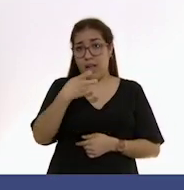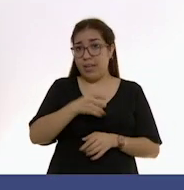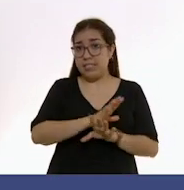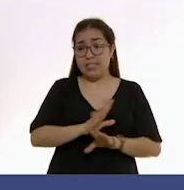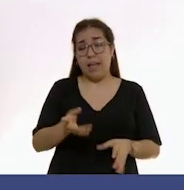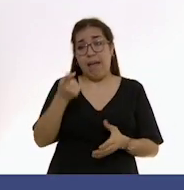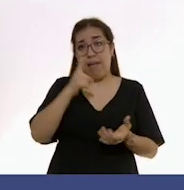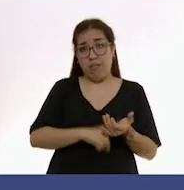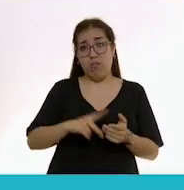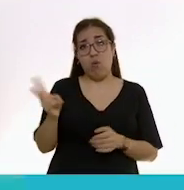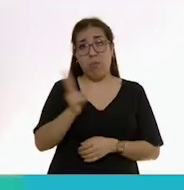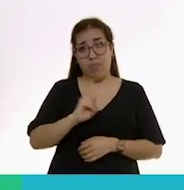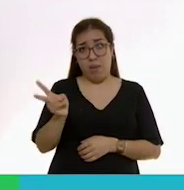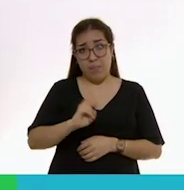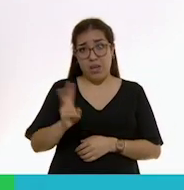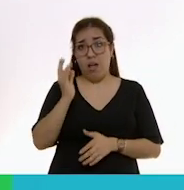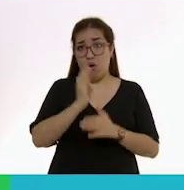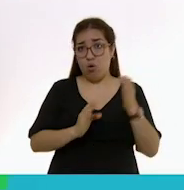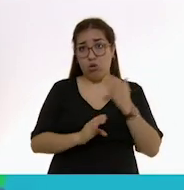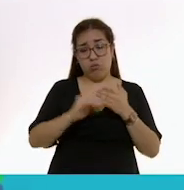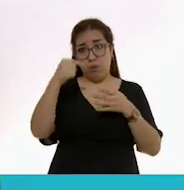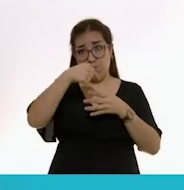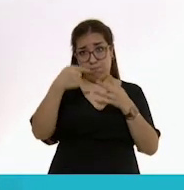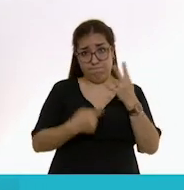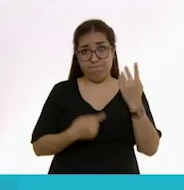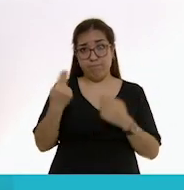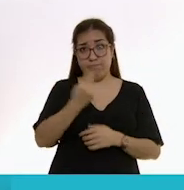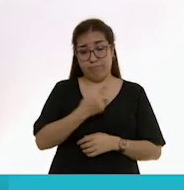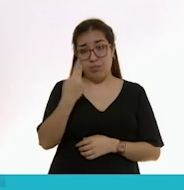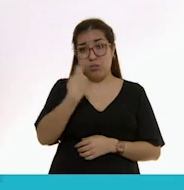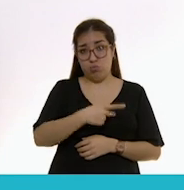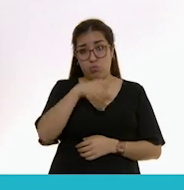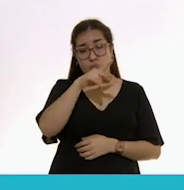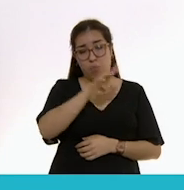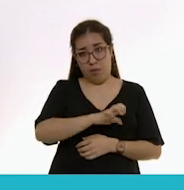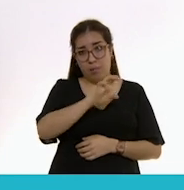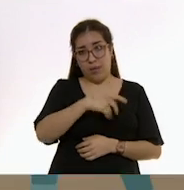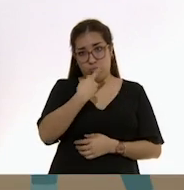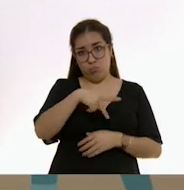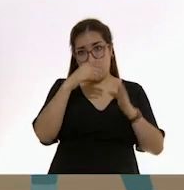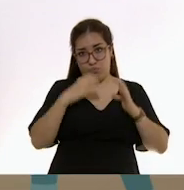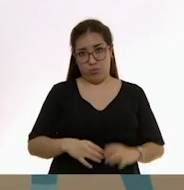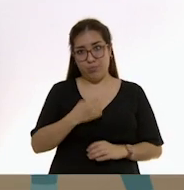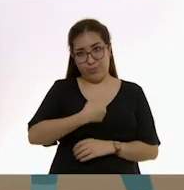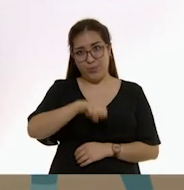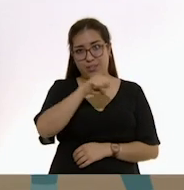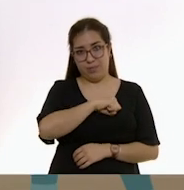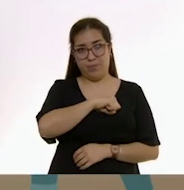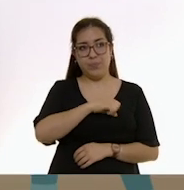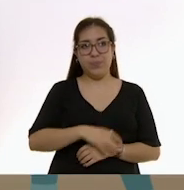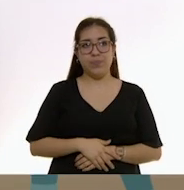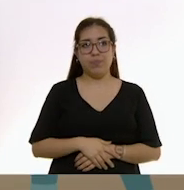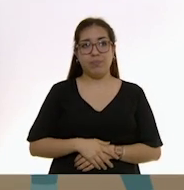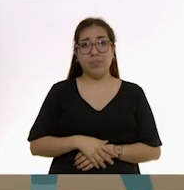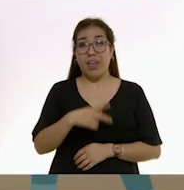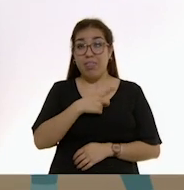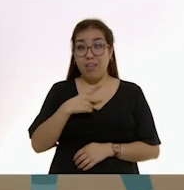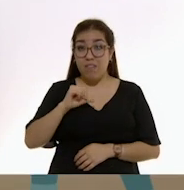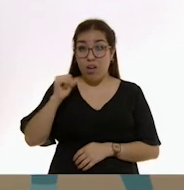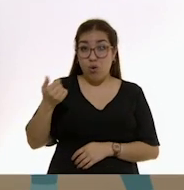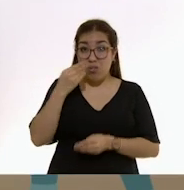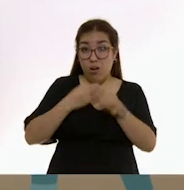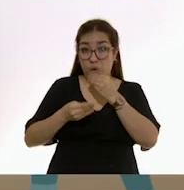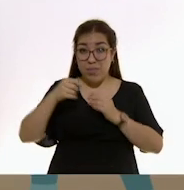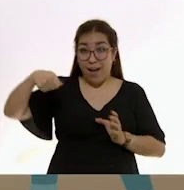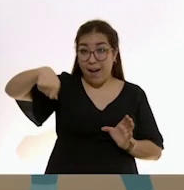vitaminas y minerales en las cantidades exactas que los bebés necesitan. No se debe dar probaditas de alimentos